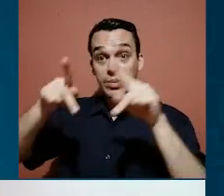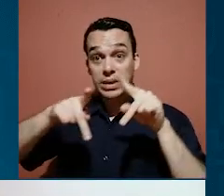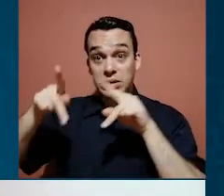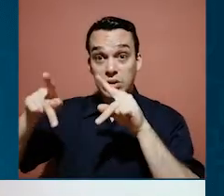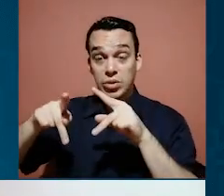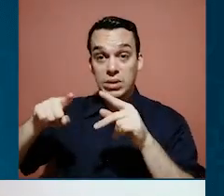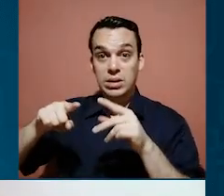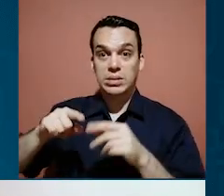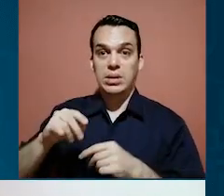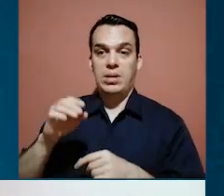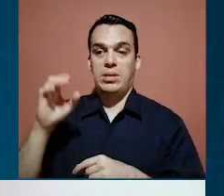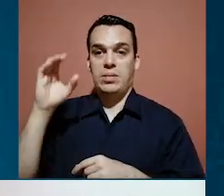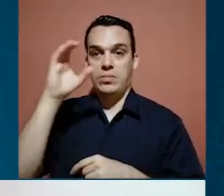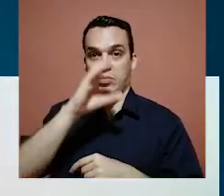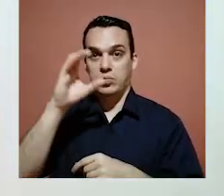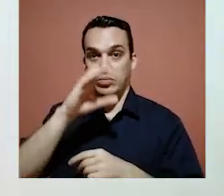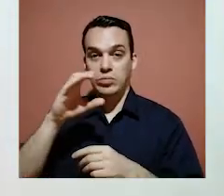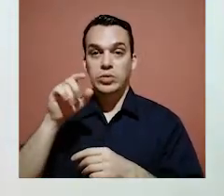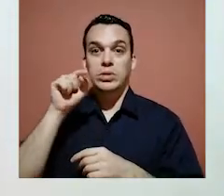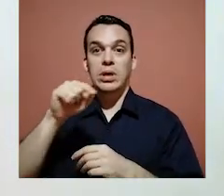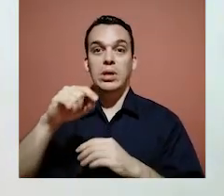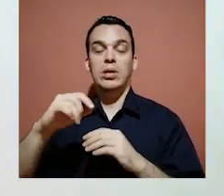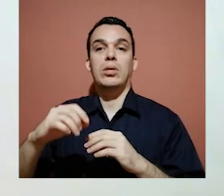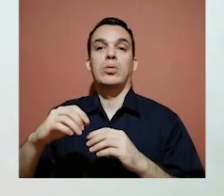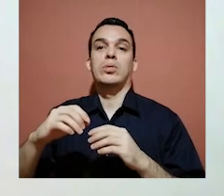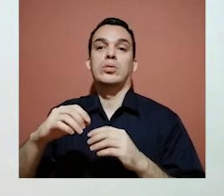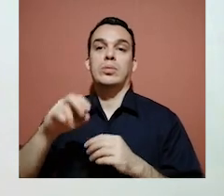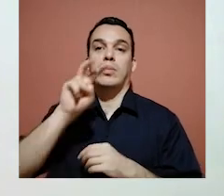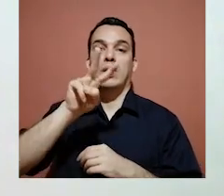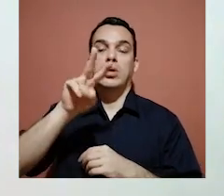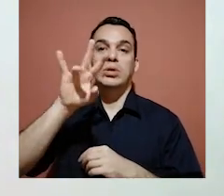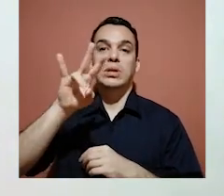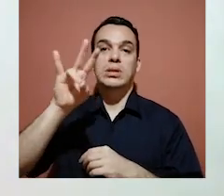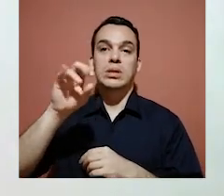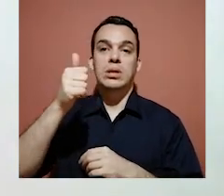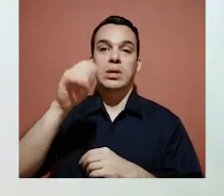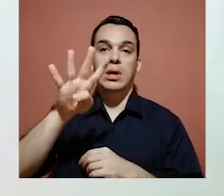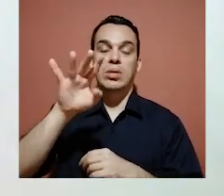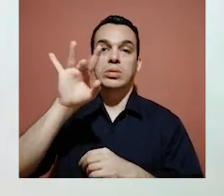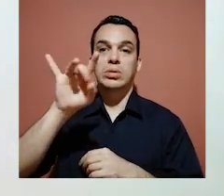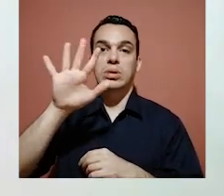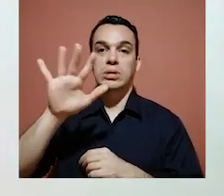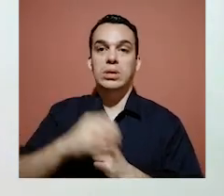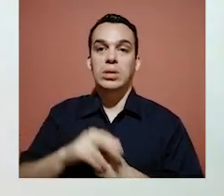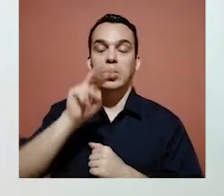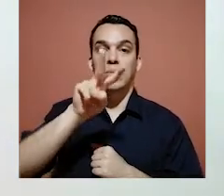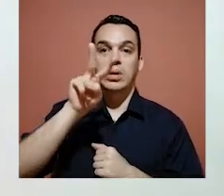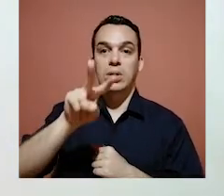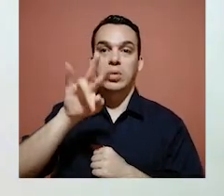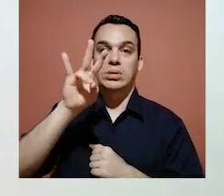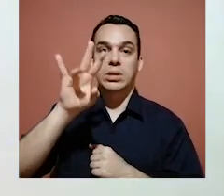ciudadanía, ¿verdad?, que use los canales de comunicación, los teléfonos 2277-1485,